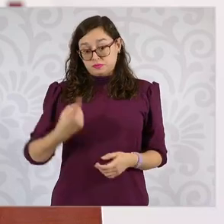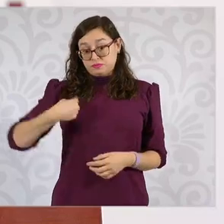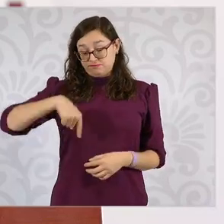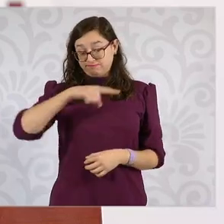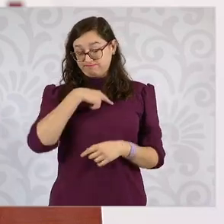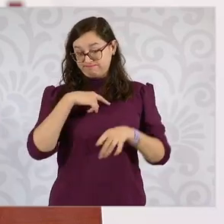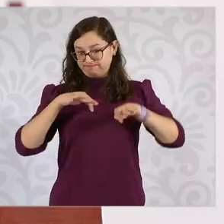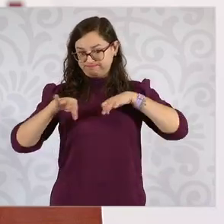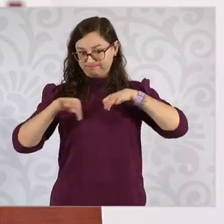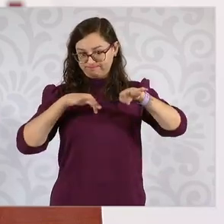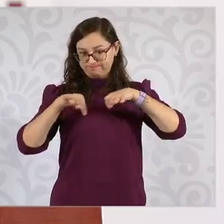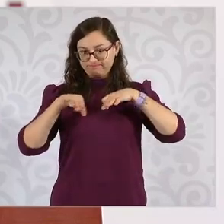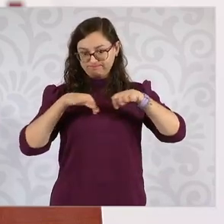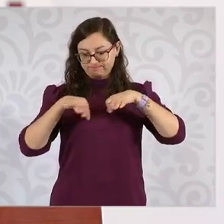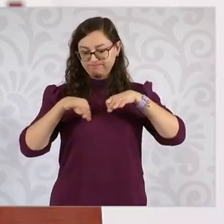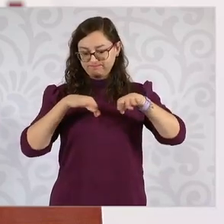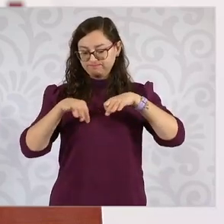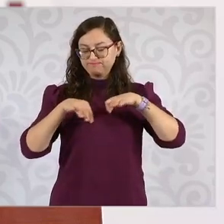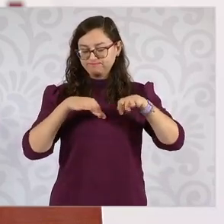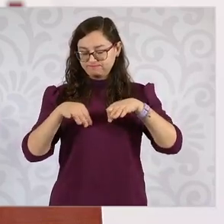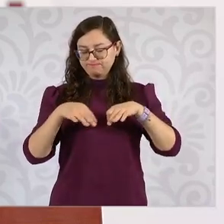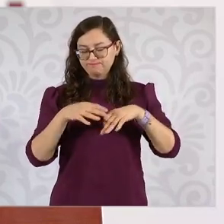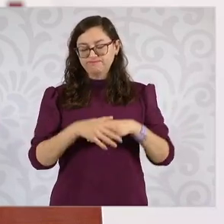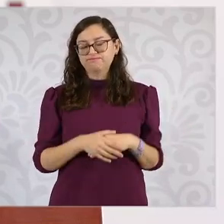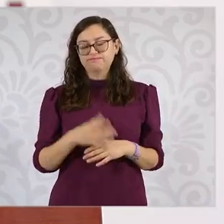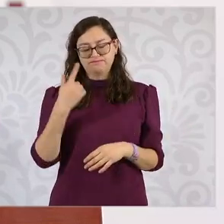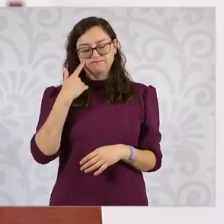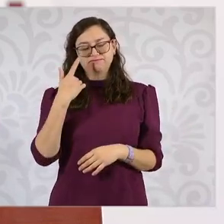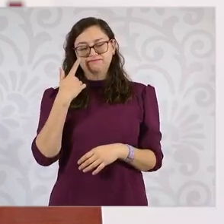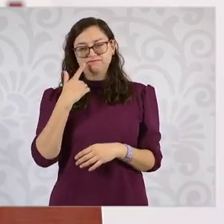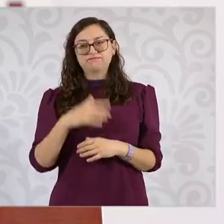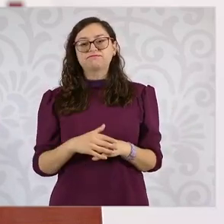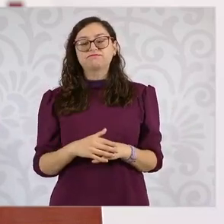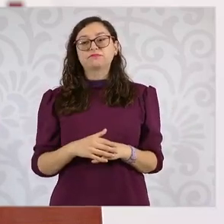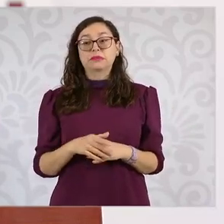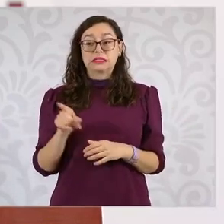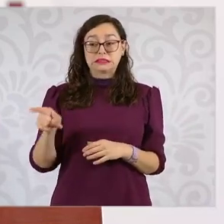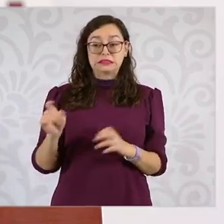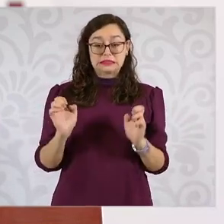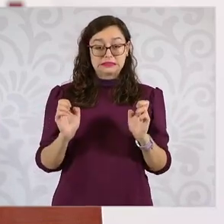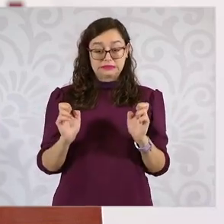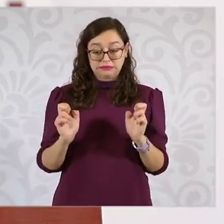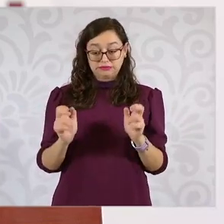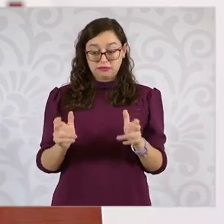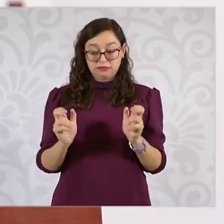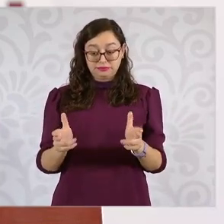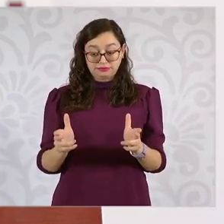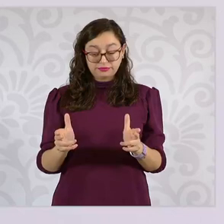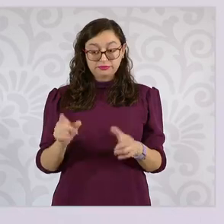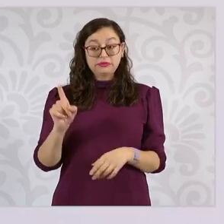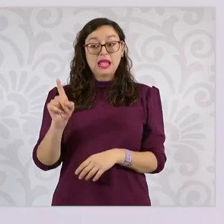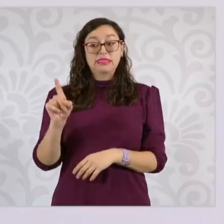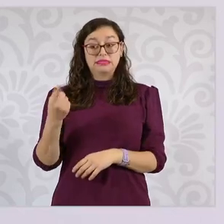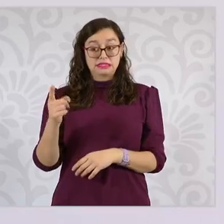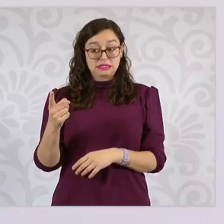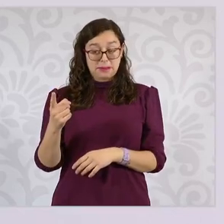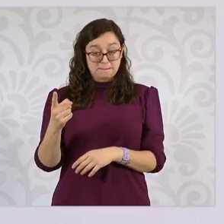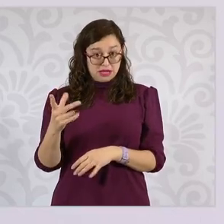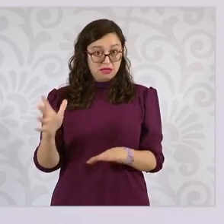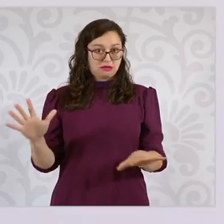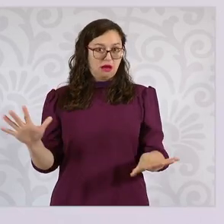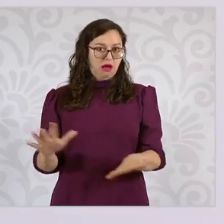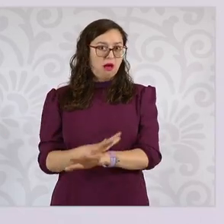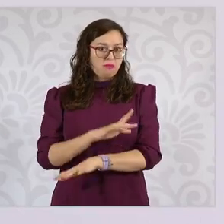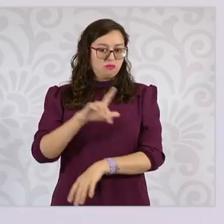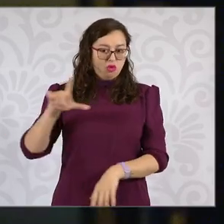Chiapas cambia de gobernador en diciembre. Hay tres estados que no modificaron sus constituciones